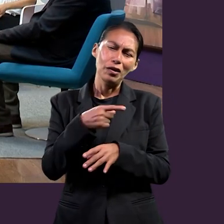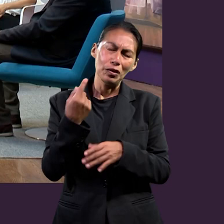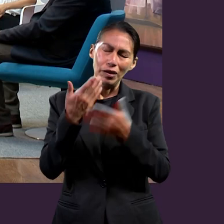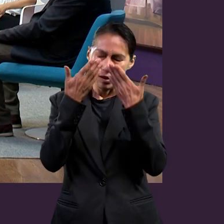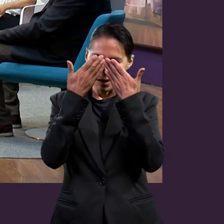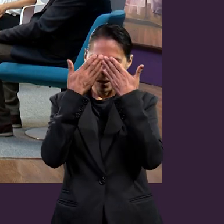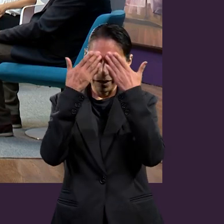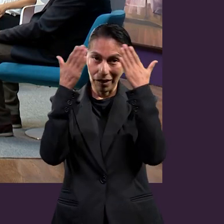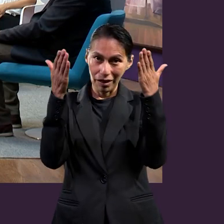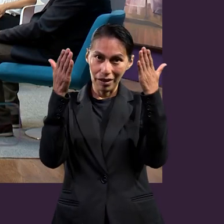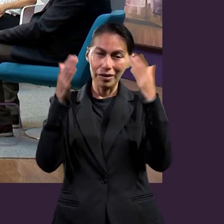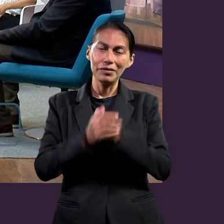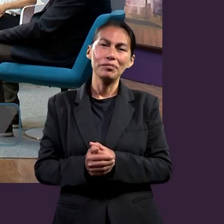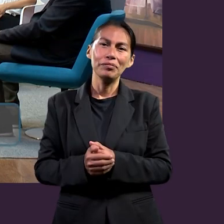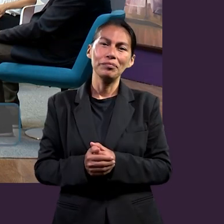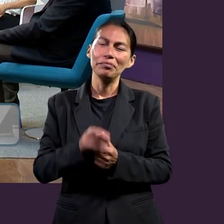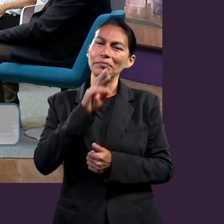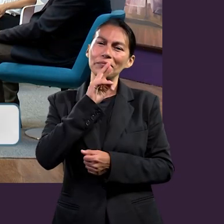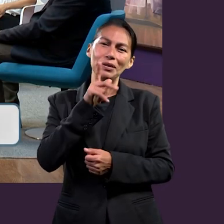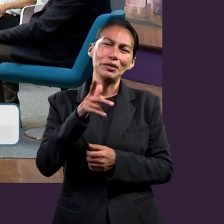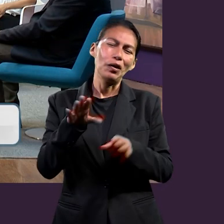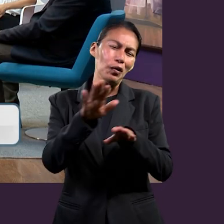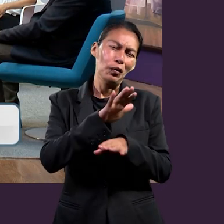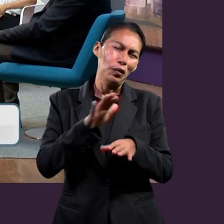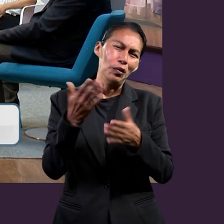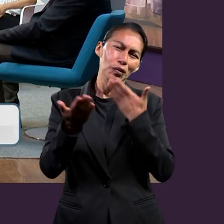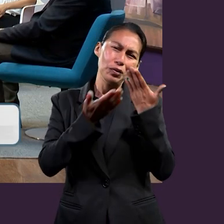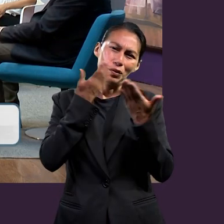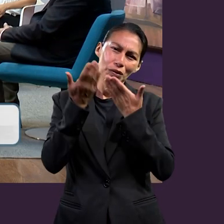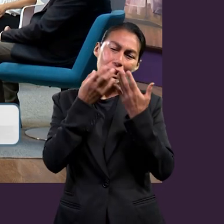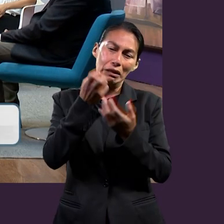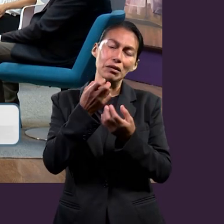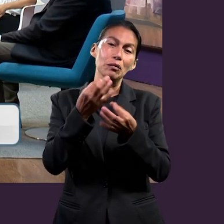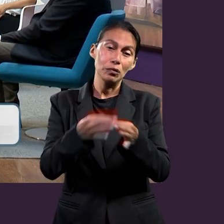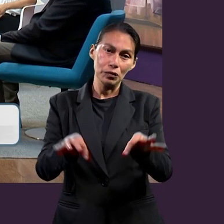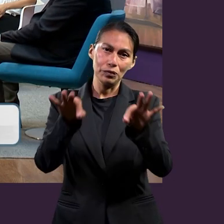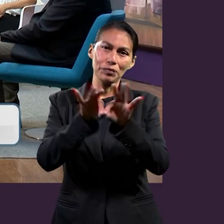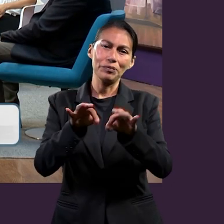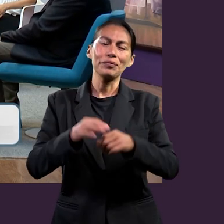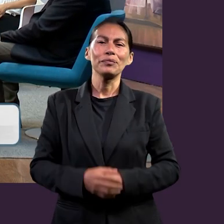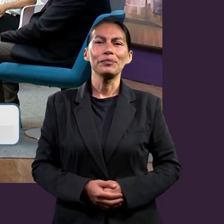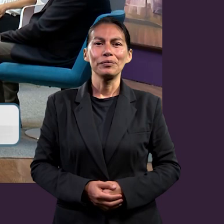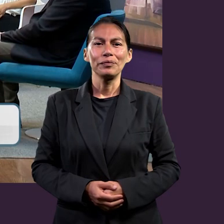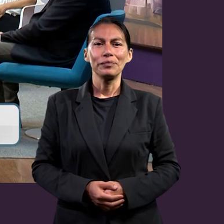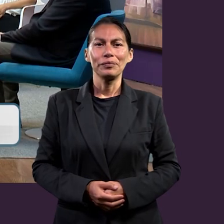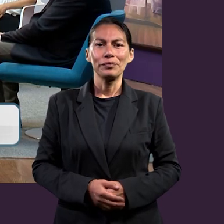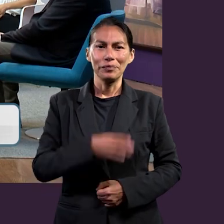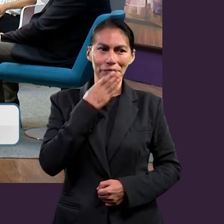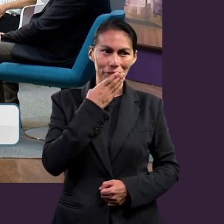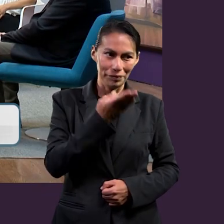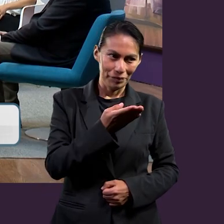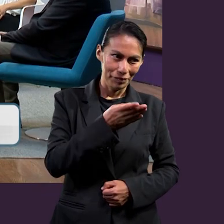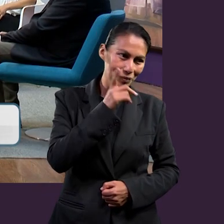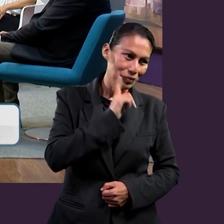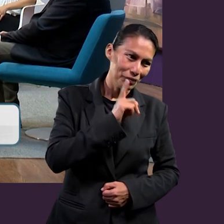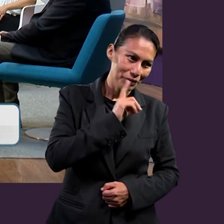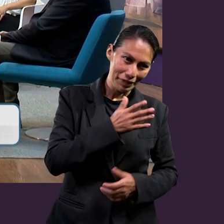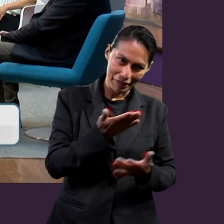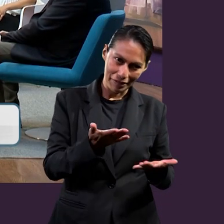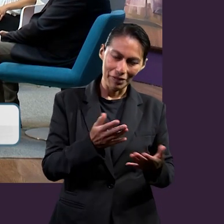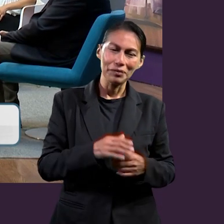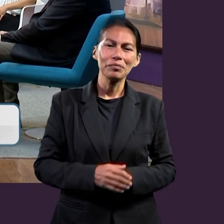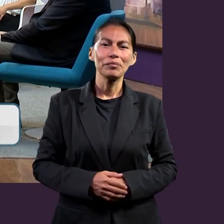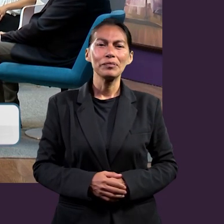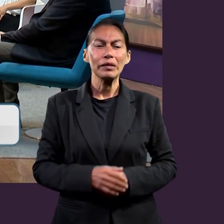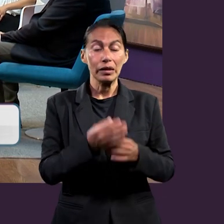un poco de manera más profunda lo que estamos estudiando, y yo creo que eso es muy valioso. Bien, ya vimos a las damas, ya